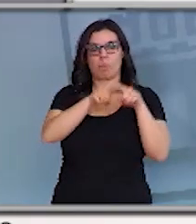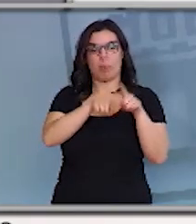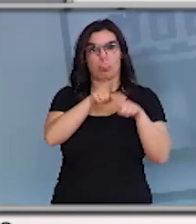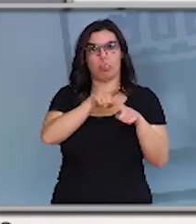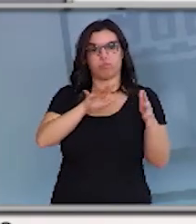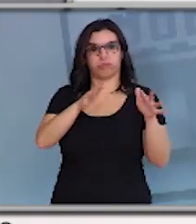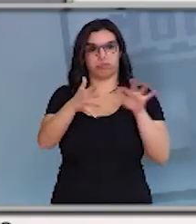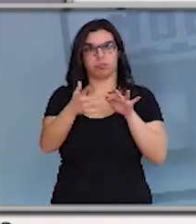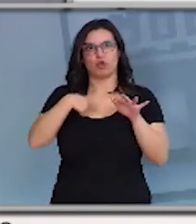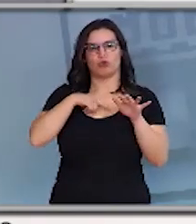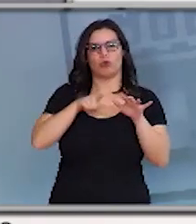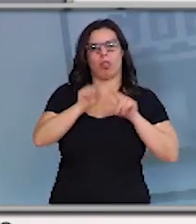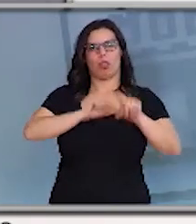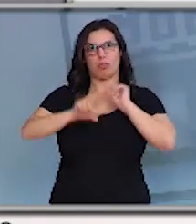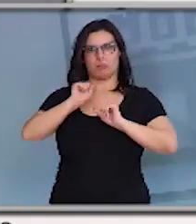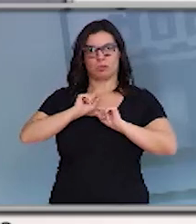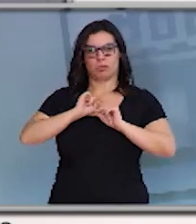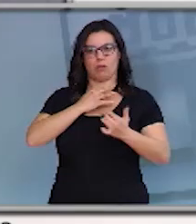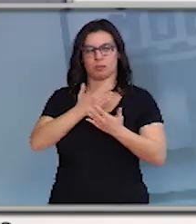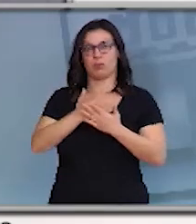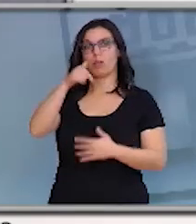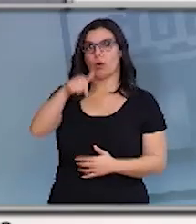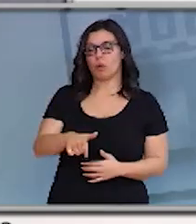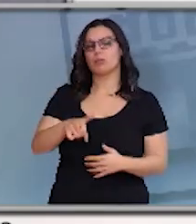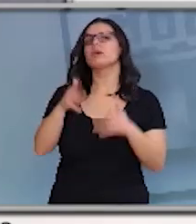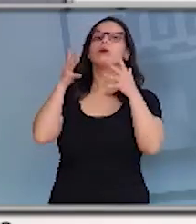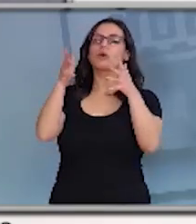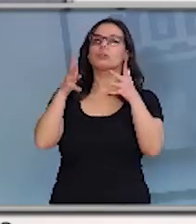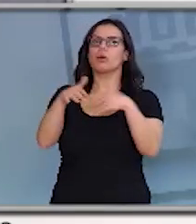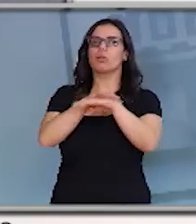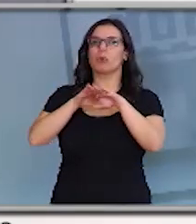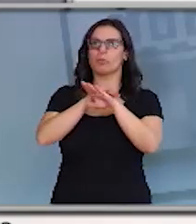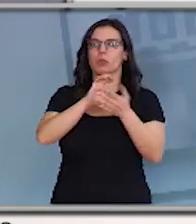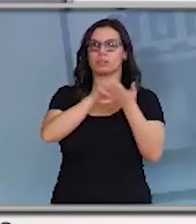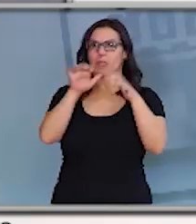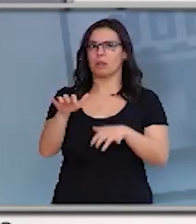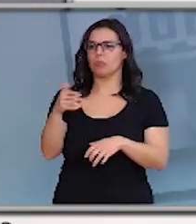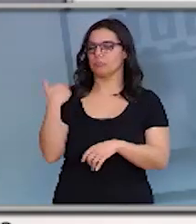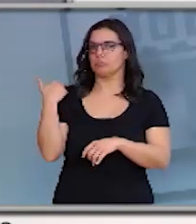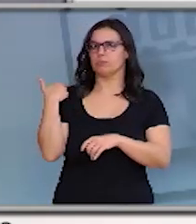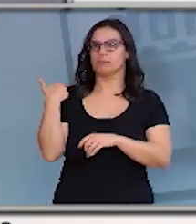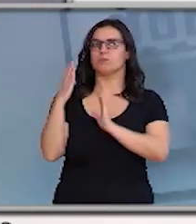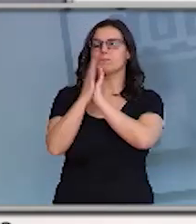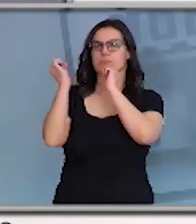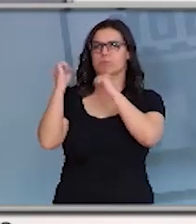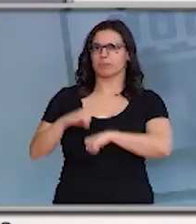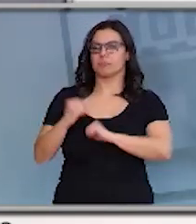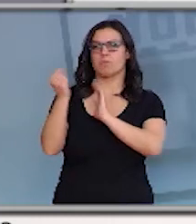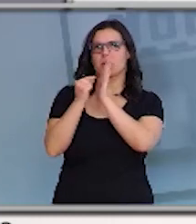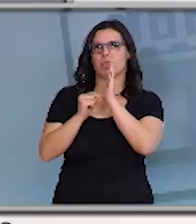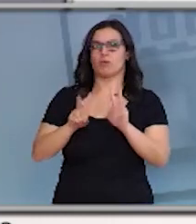para afrontarla. Hoxe, o Consello de Goberno de Castilla y León acaba de adoptar novas medidas,